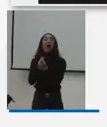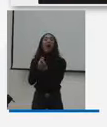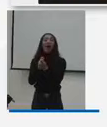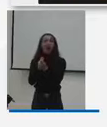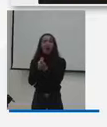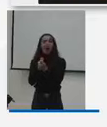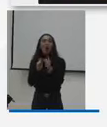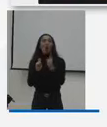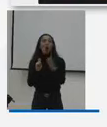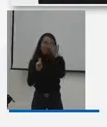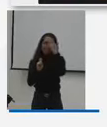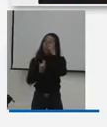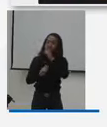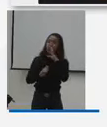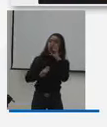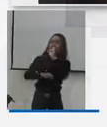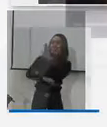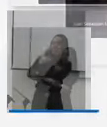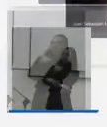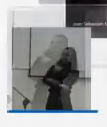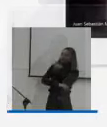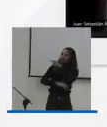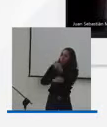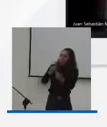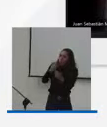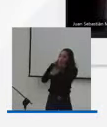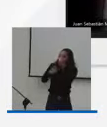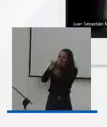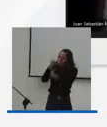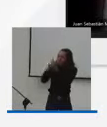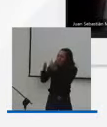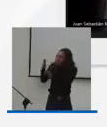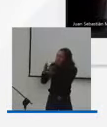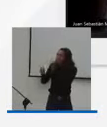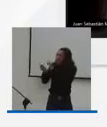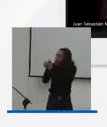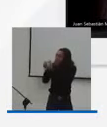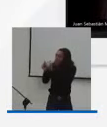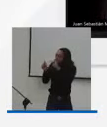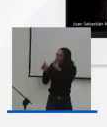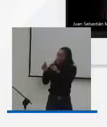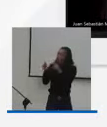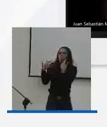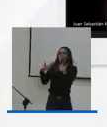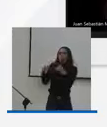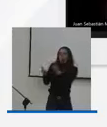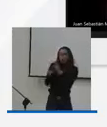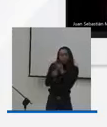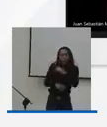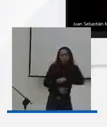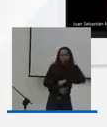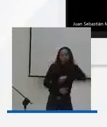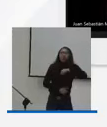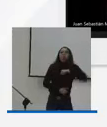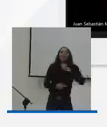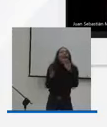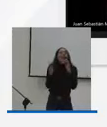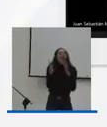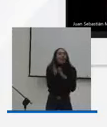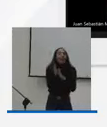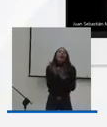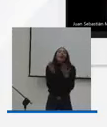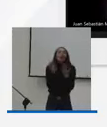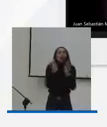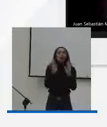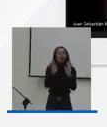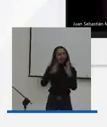de los cuales ya hablaba el señor ministro, por supuesto, de los cuales nosotros también nos sentimos muy orgullosos, que tienen que ver, por ejemplo, con la